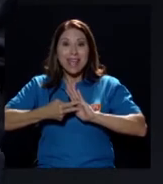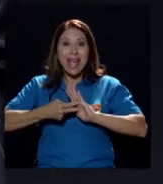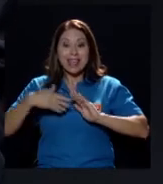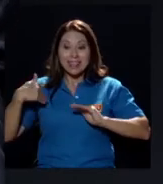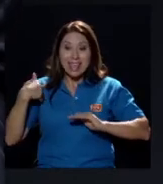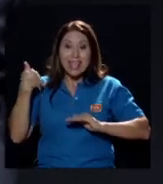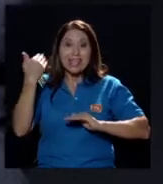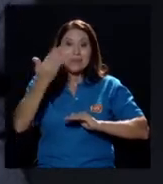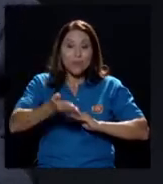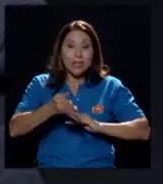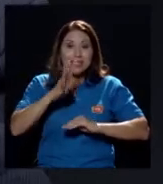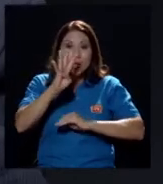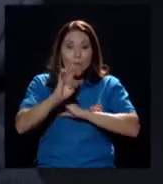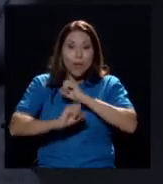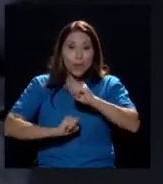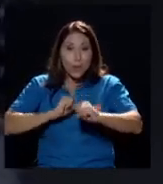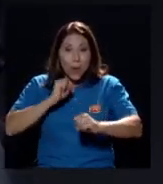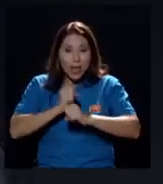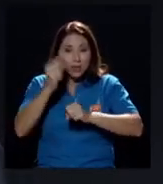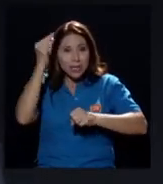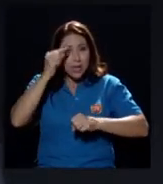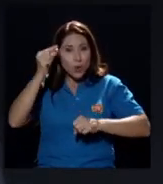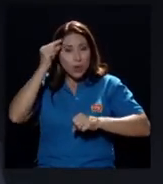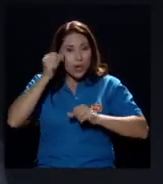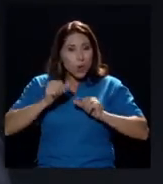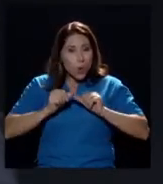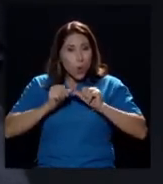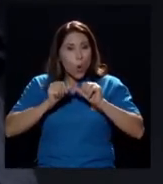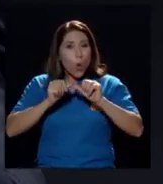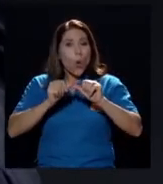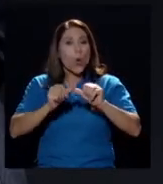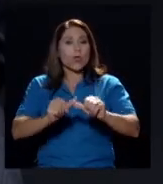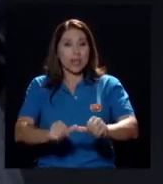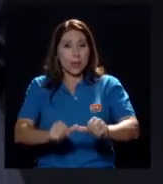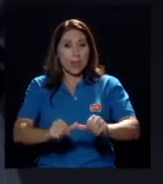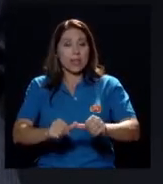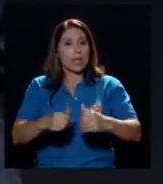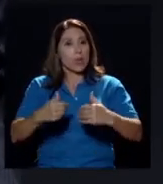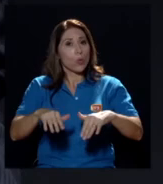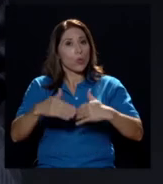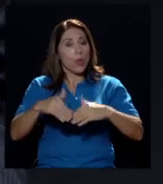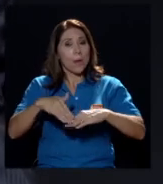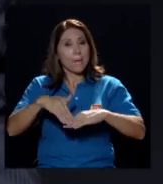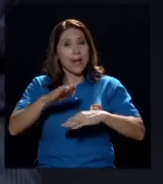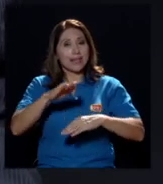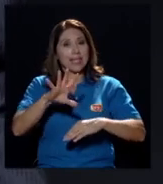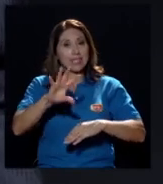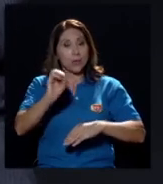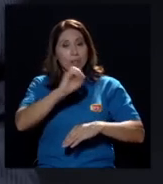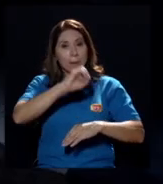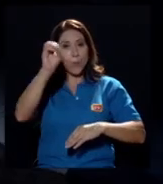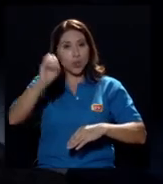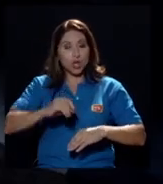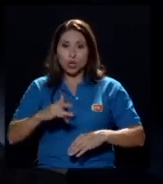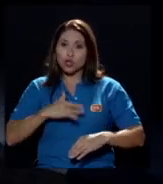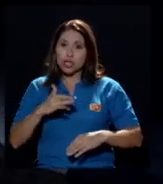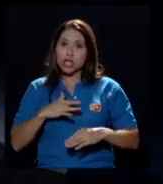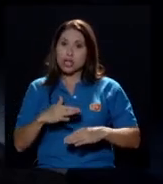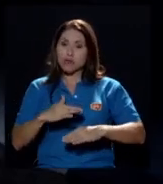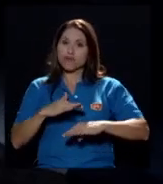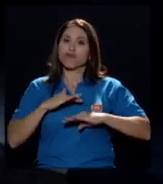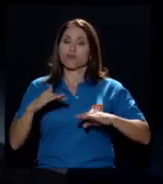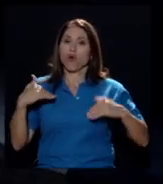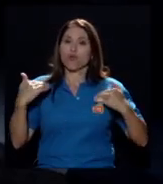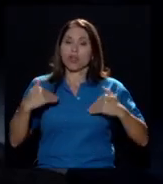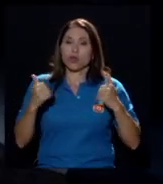años en el gobierno continuamente eran contentos con los locos de ese